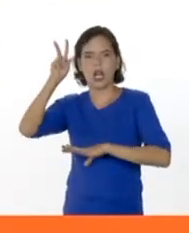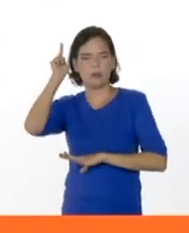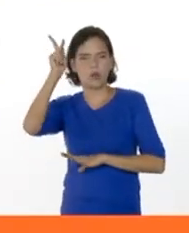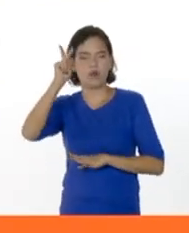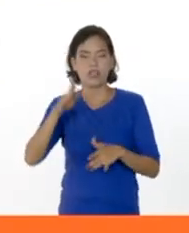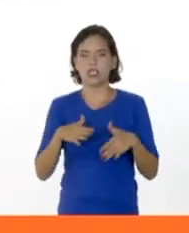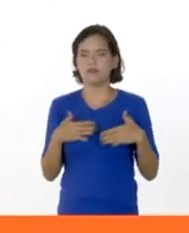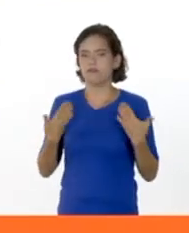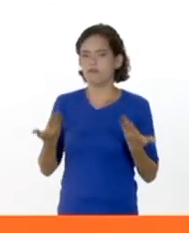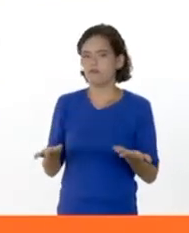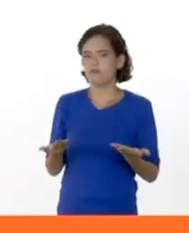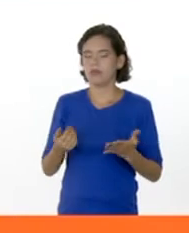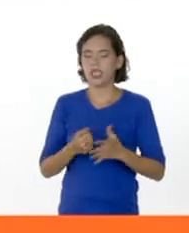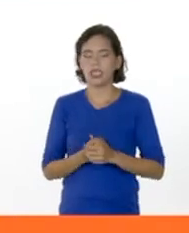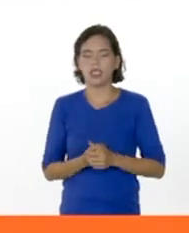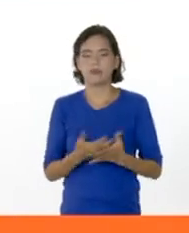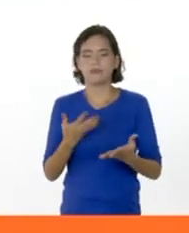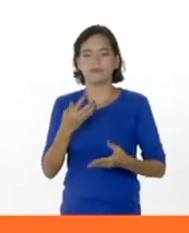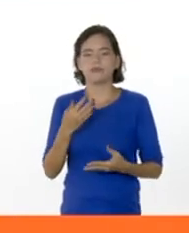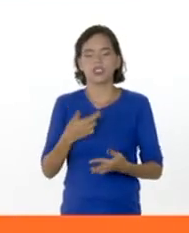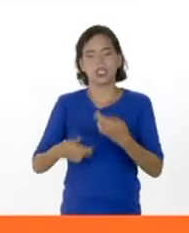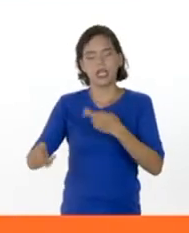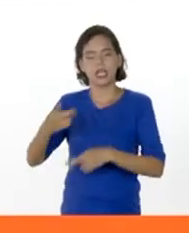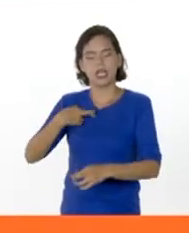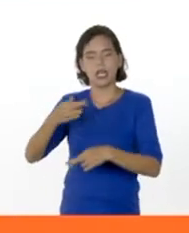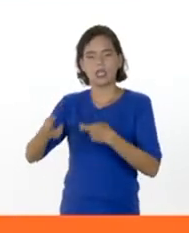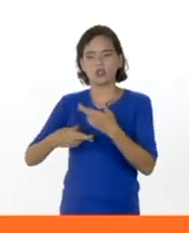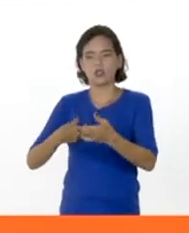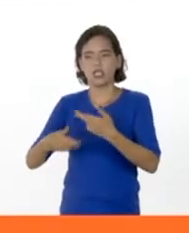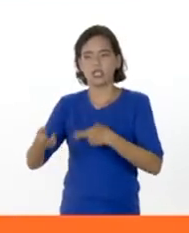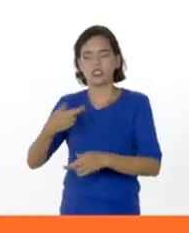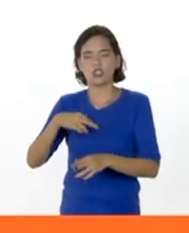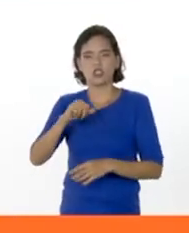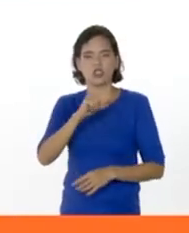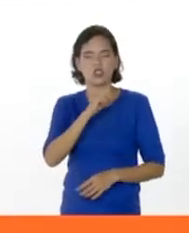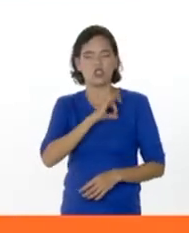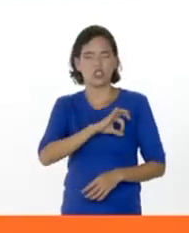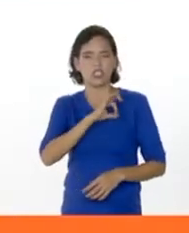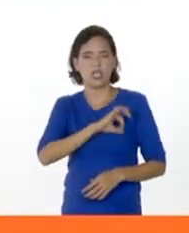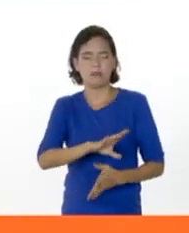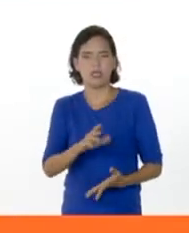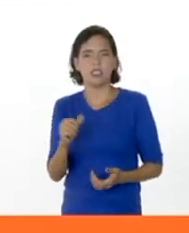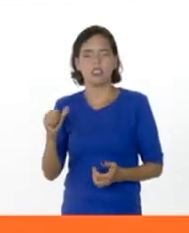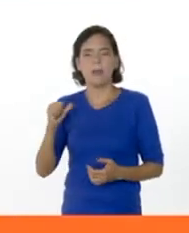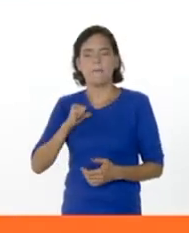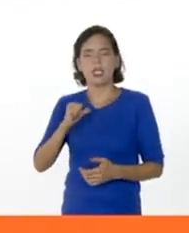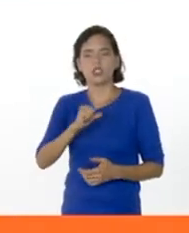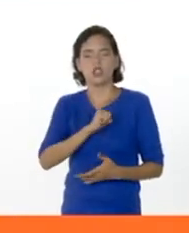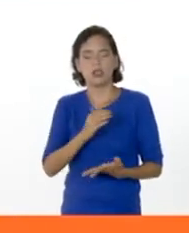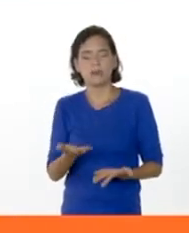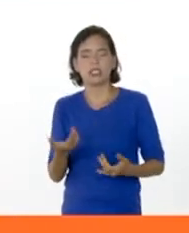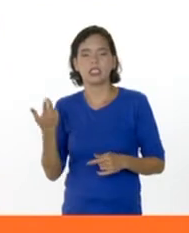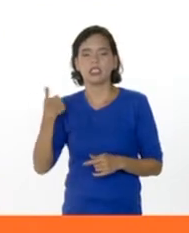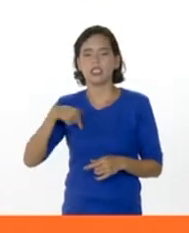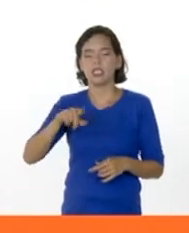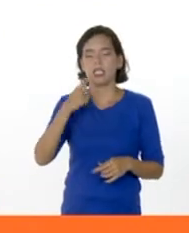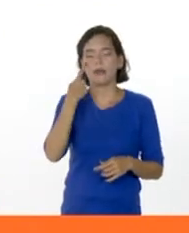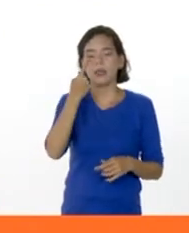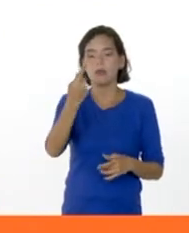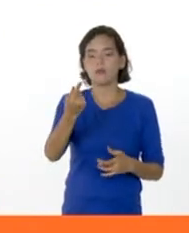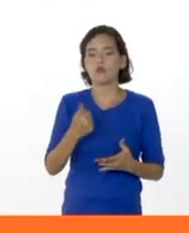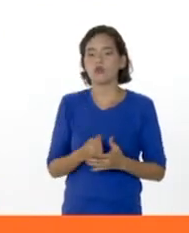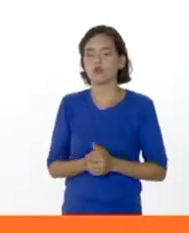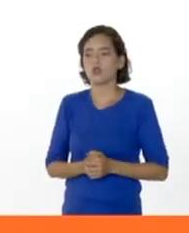el hecho de relacionarse socialmente, personalmente, tiene que ver mucho con el estado